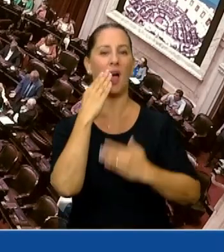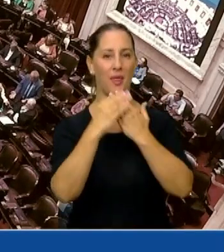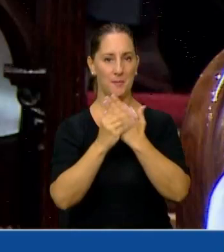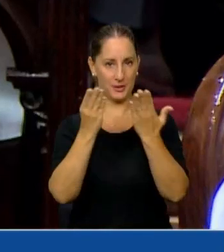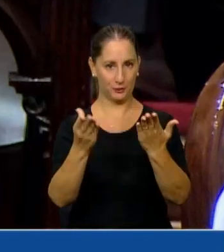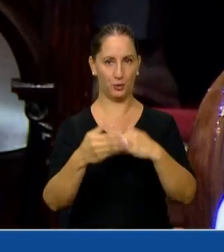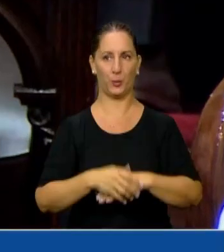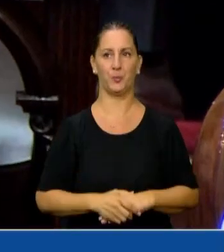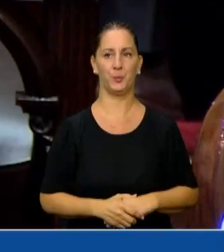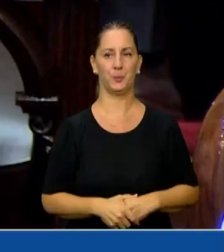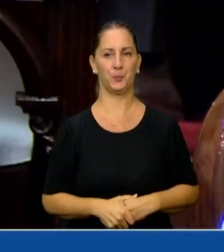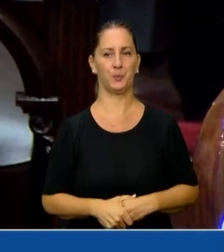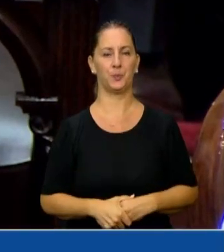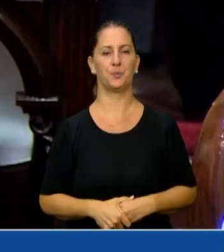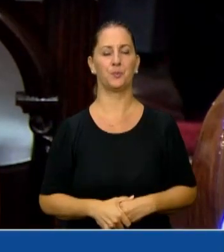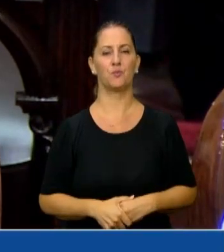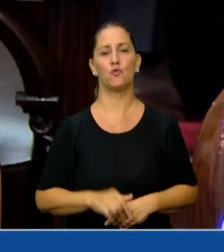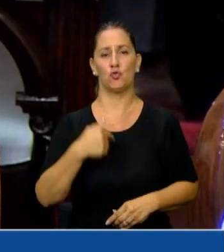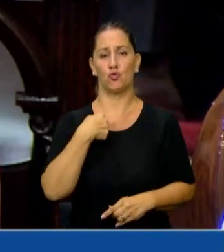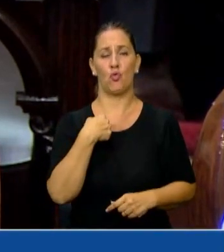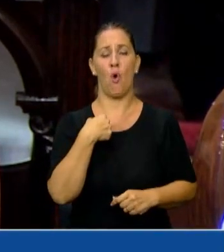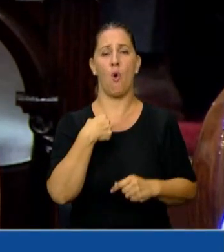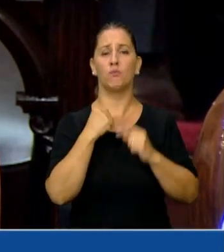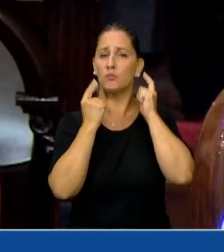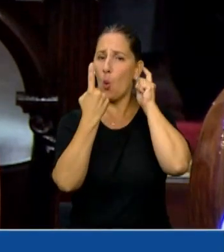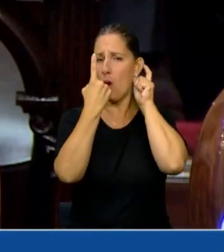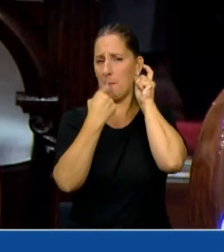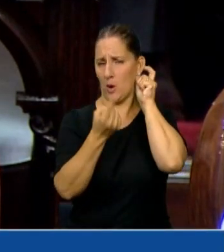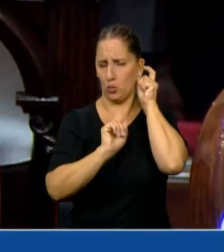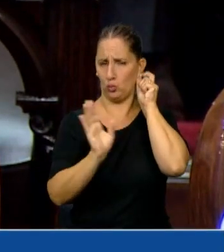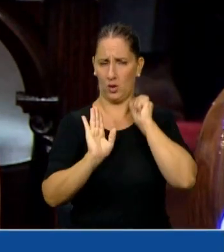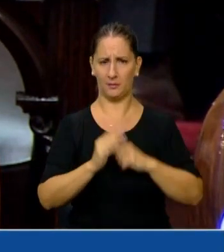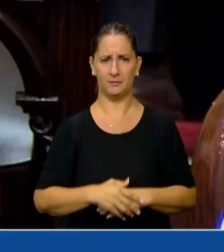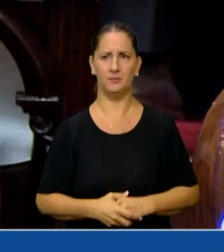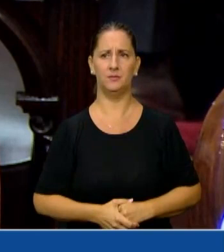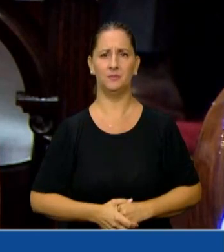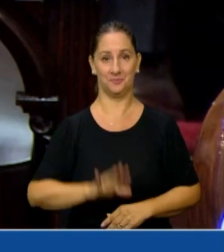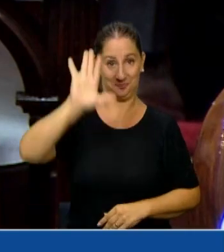Ministro, me voy a limitar a una sola de mis preguntas, soy yo.